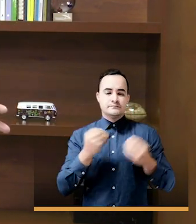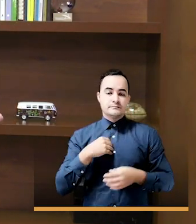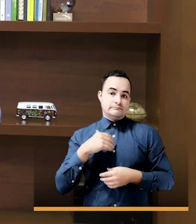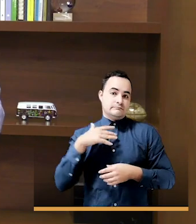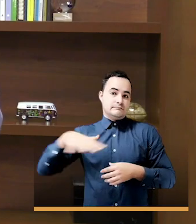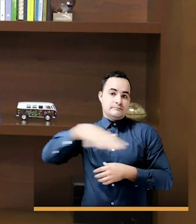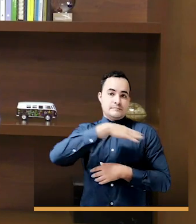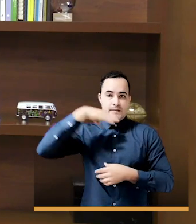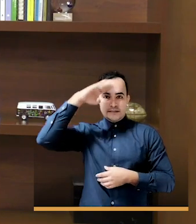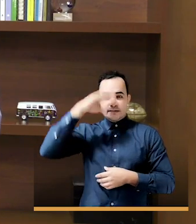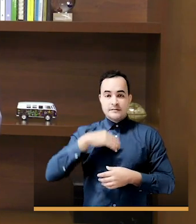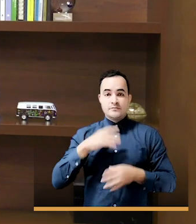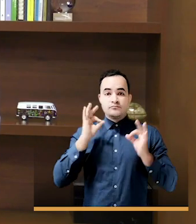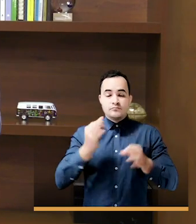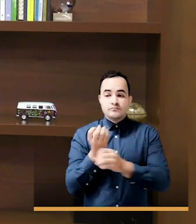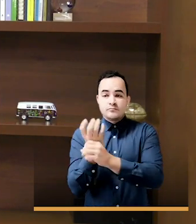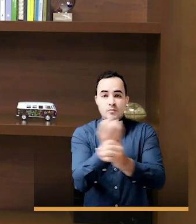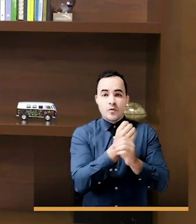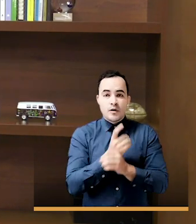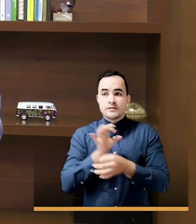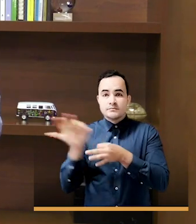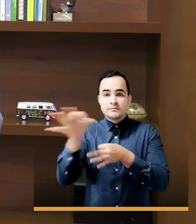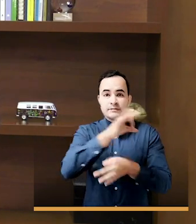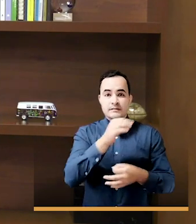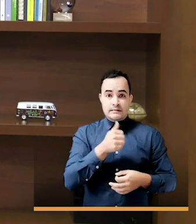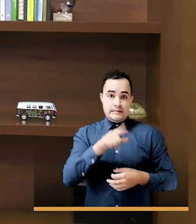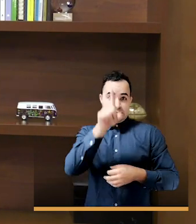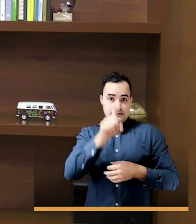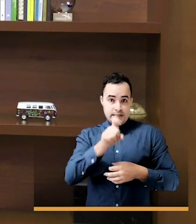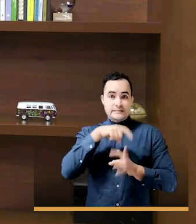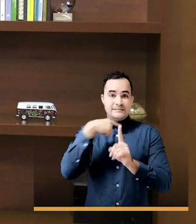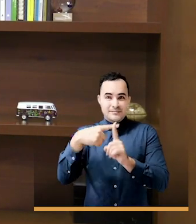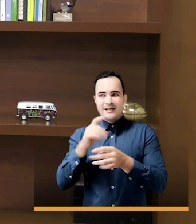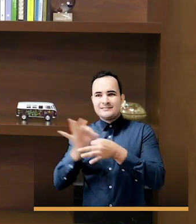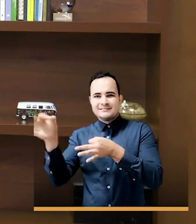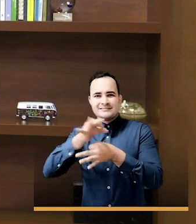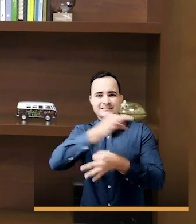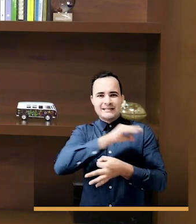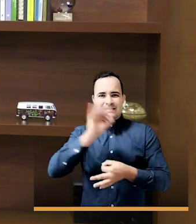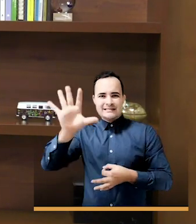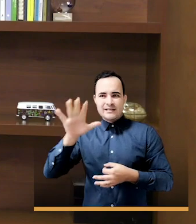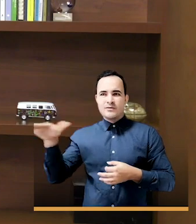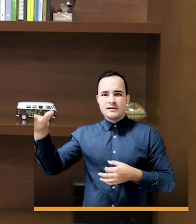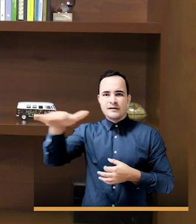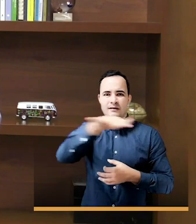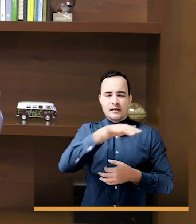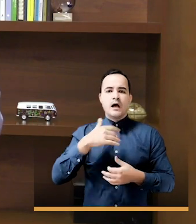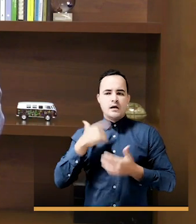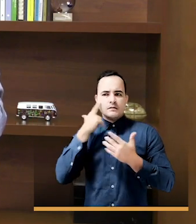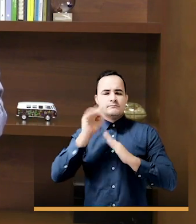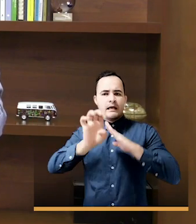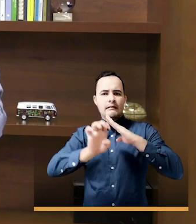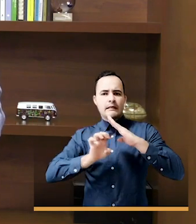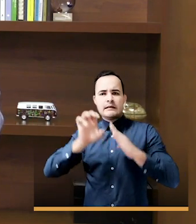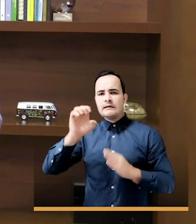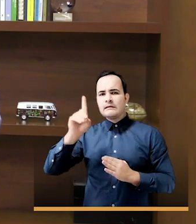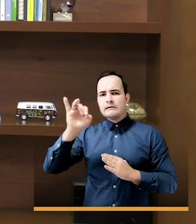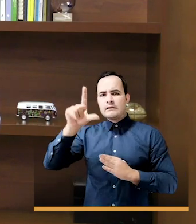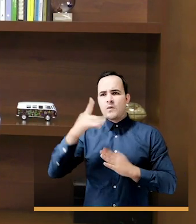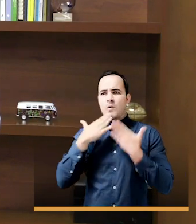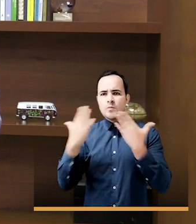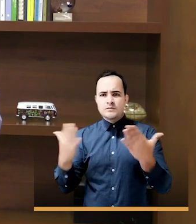territorios y comunas urbanas, pero también en los 5 corregimientos de Medellín, qué están haciendo los ediles, cómo están